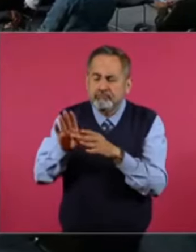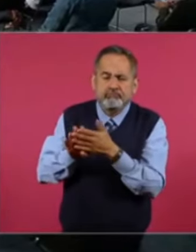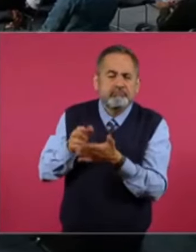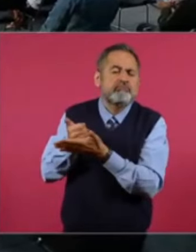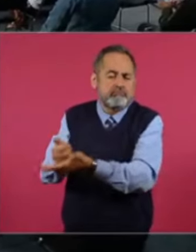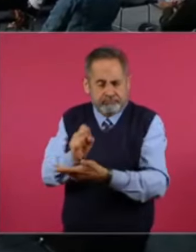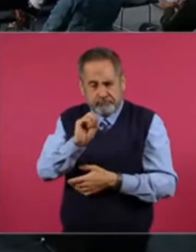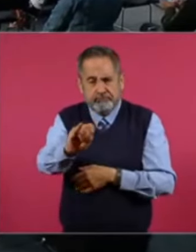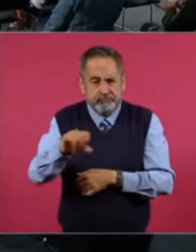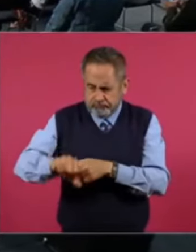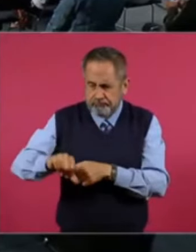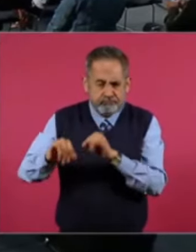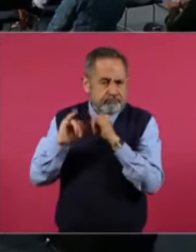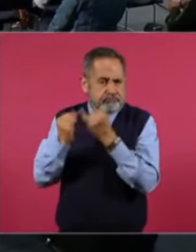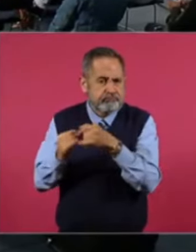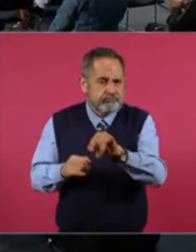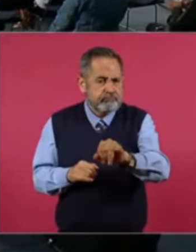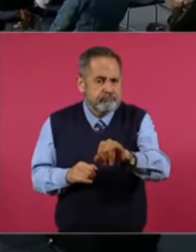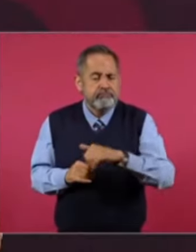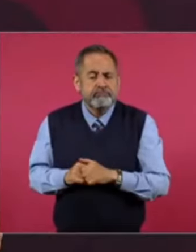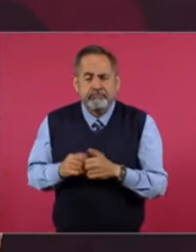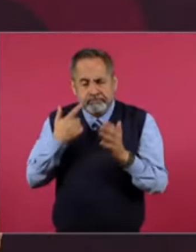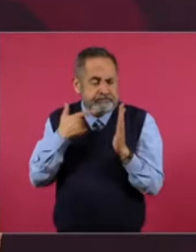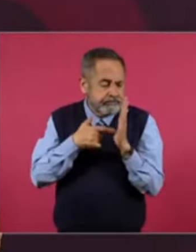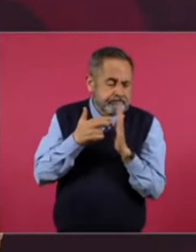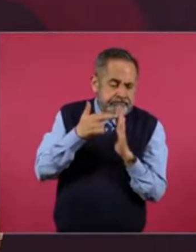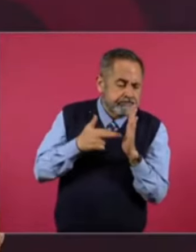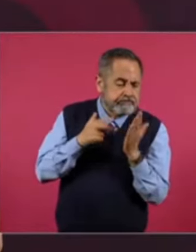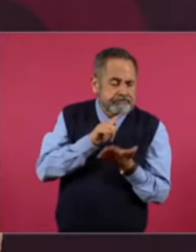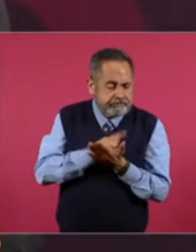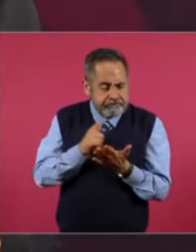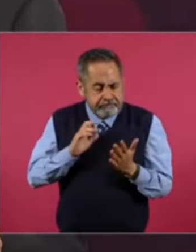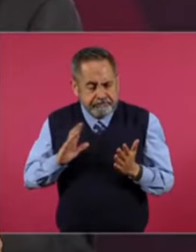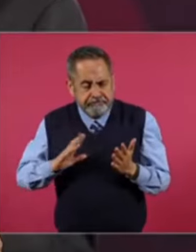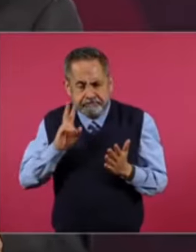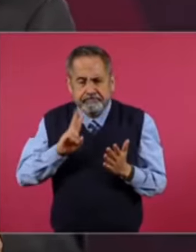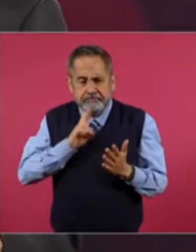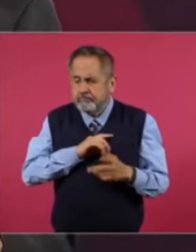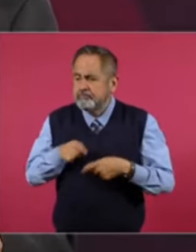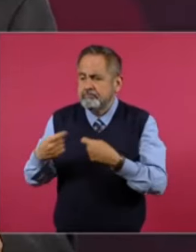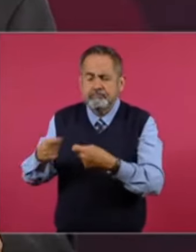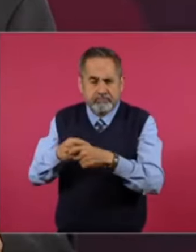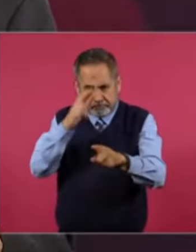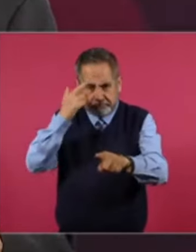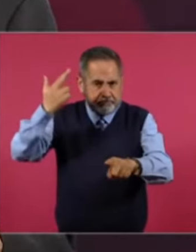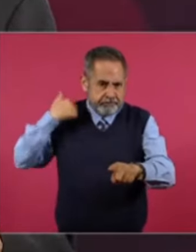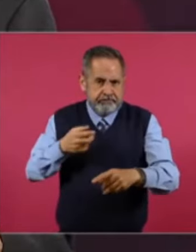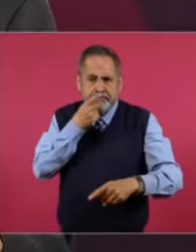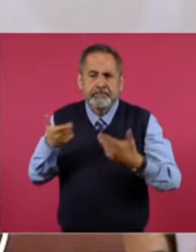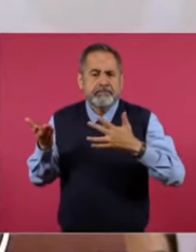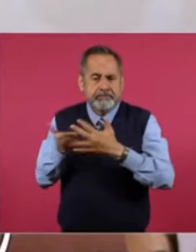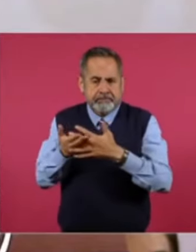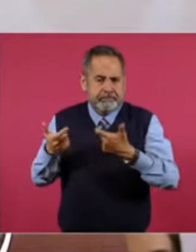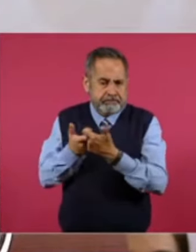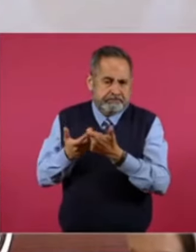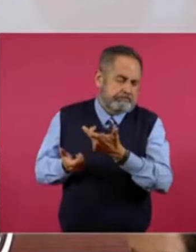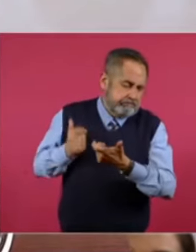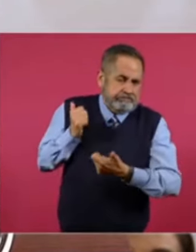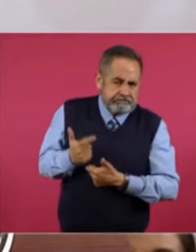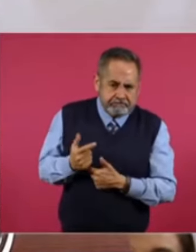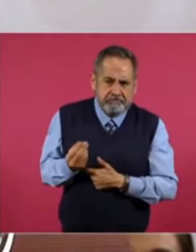Ayudarlos. En. Los términos. En que se habló. Si no se puede.